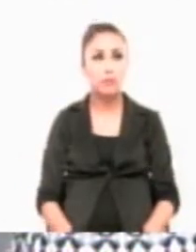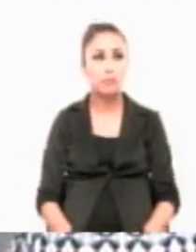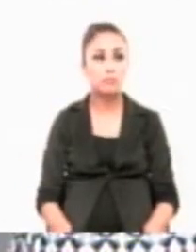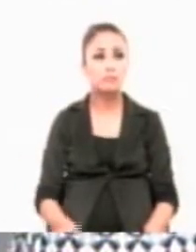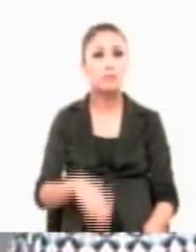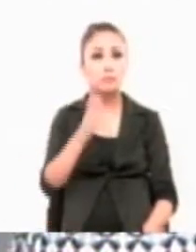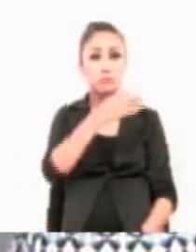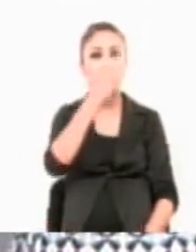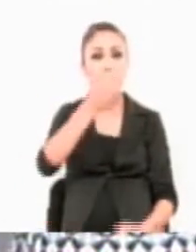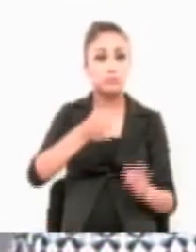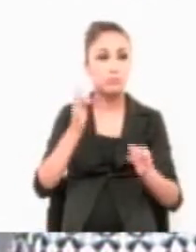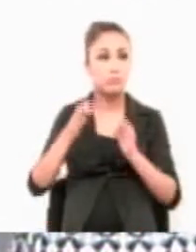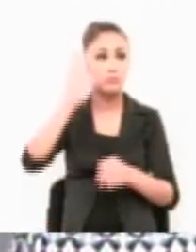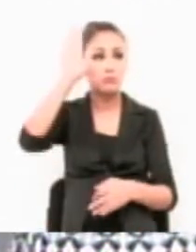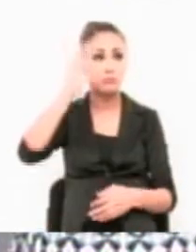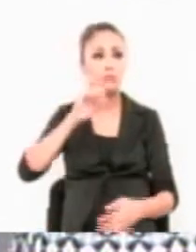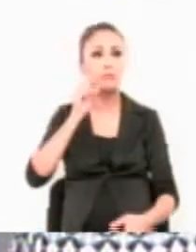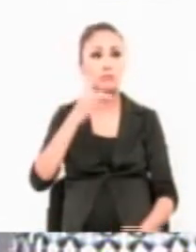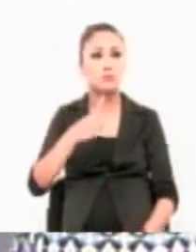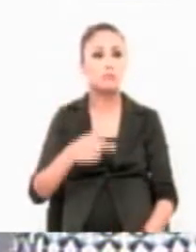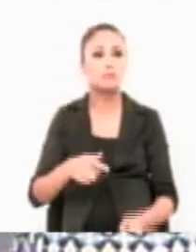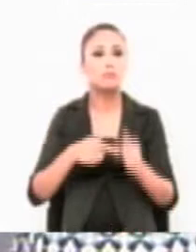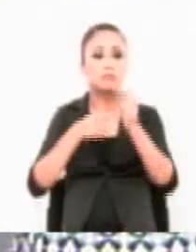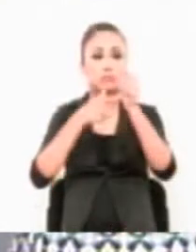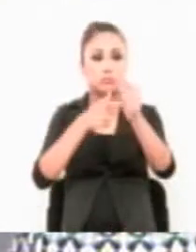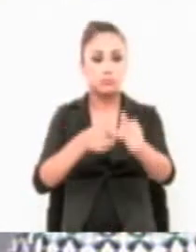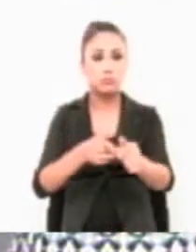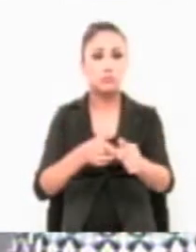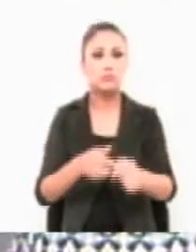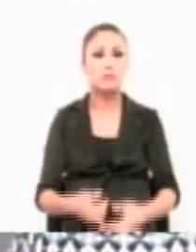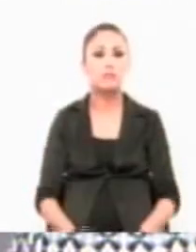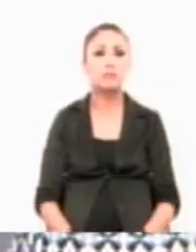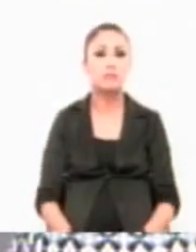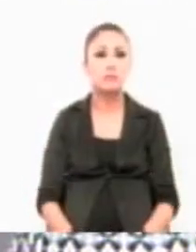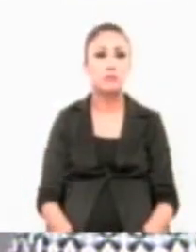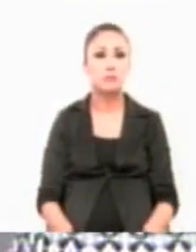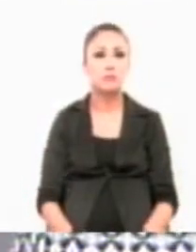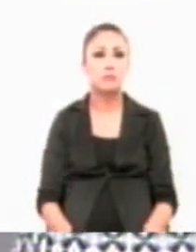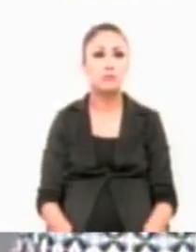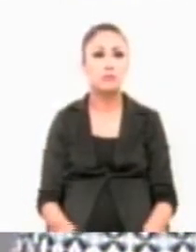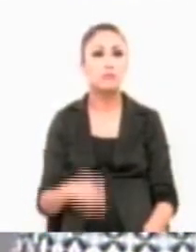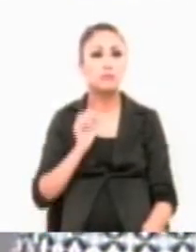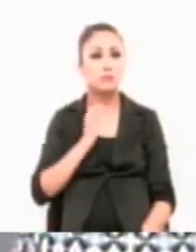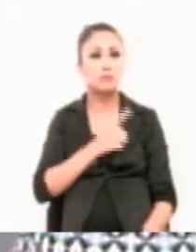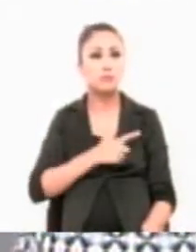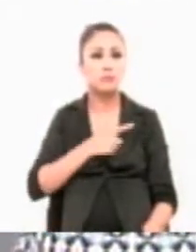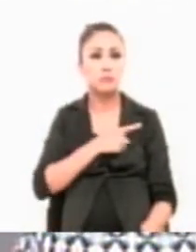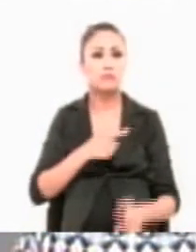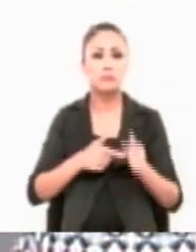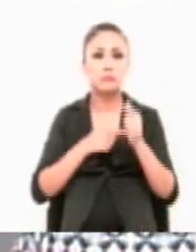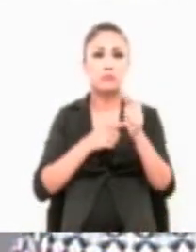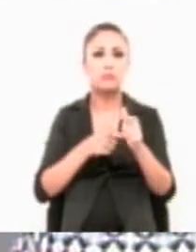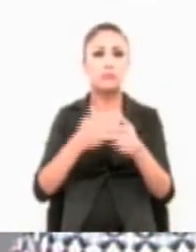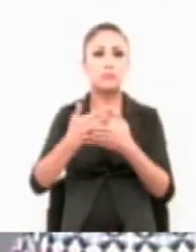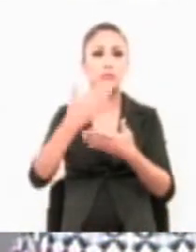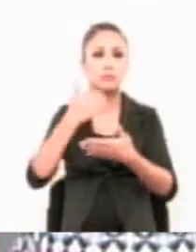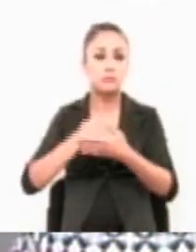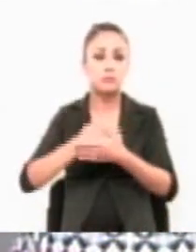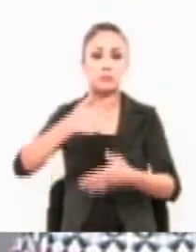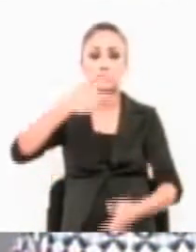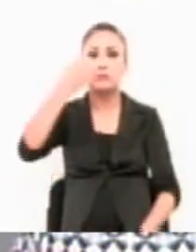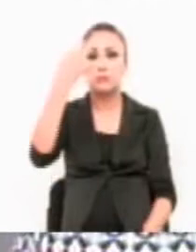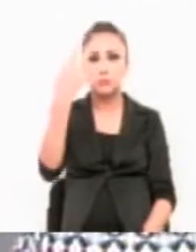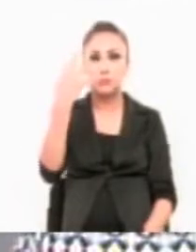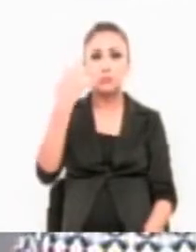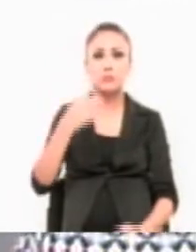Se apruebe el orden del día por unanimidad de votos, por lo que le suplico, secretario, y continúe con su desahogo. Con todo gusto, consejero presidente. El punto que sigue es el 3